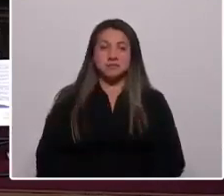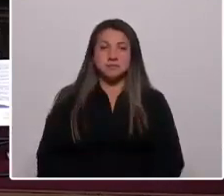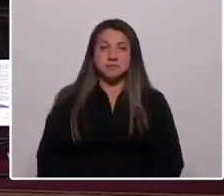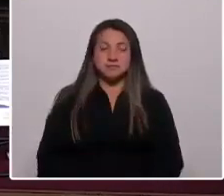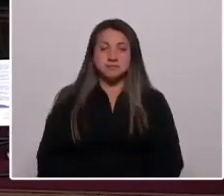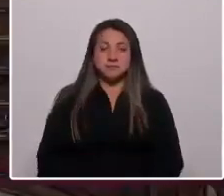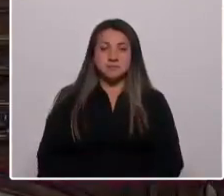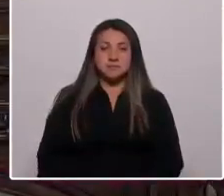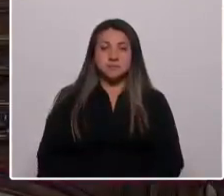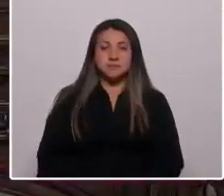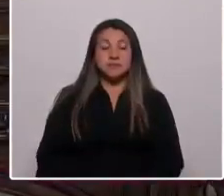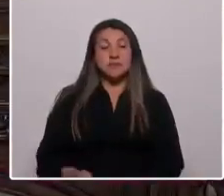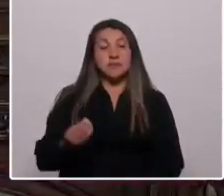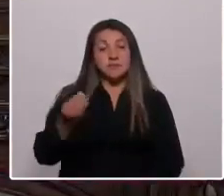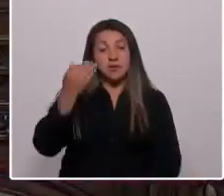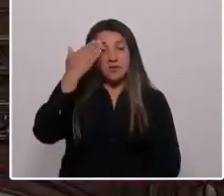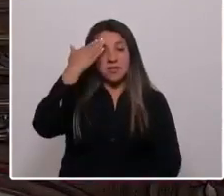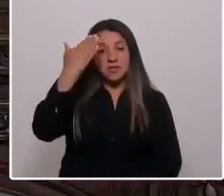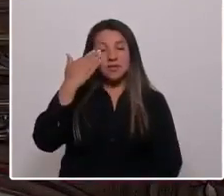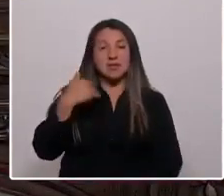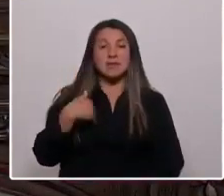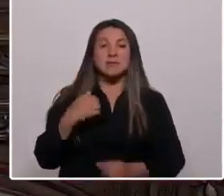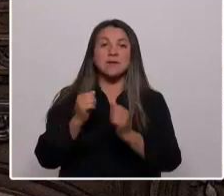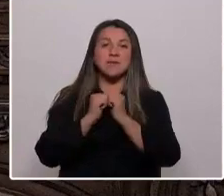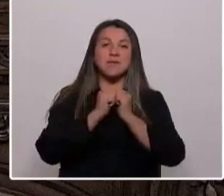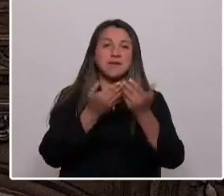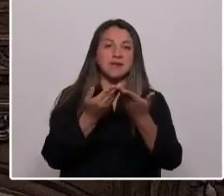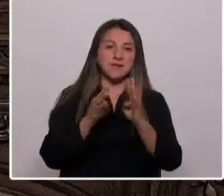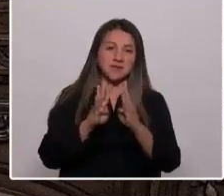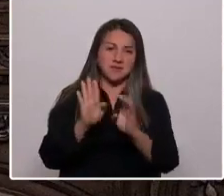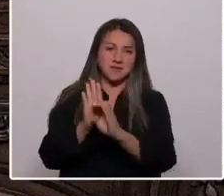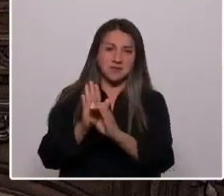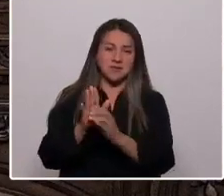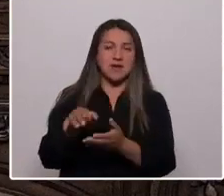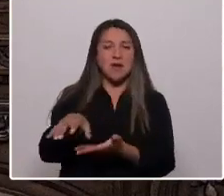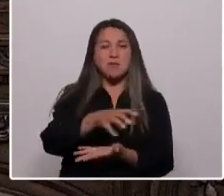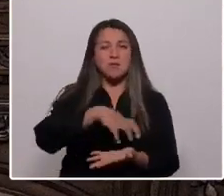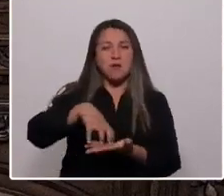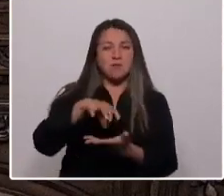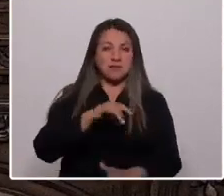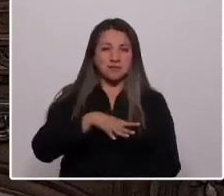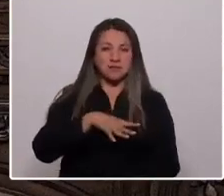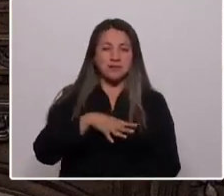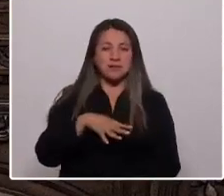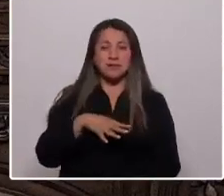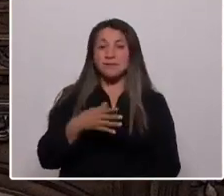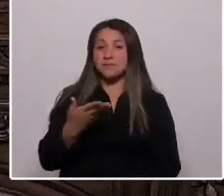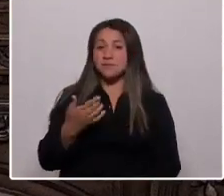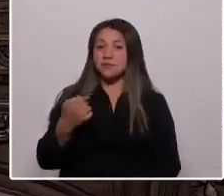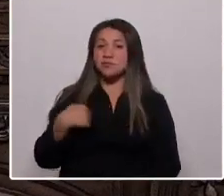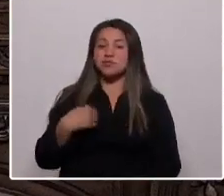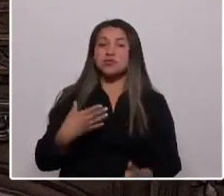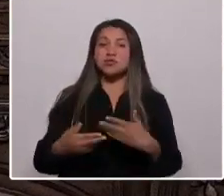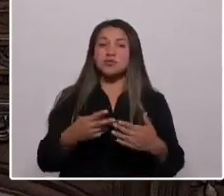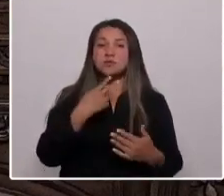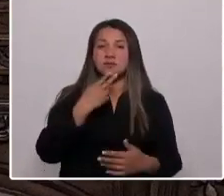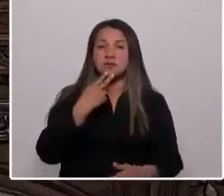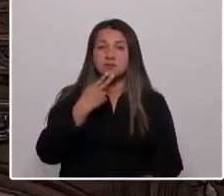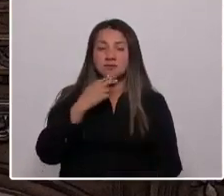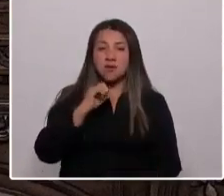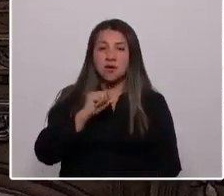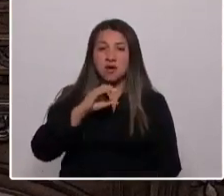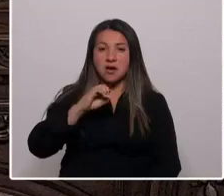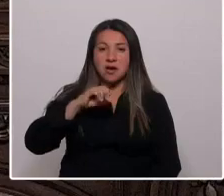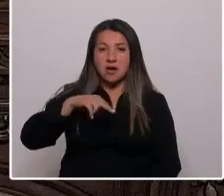Muy buenos días a mis pares convencionales y al pueblo de Chile. Vengo de las provincias de Aconcagua, tierra de